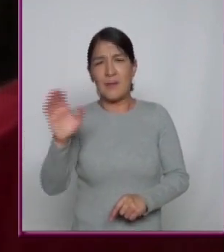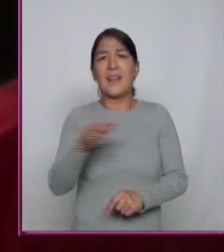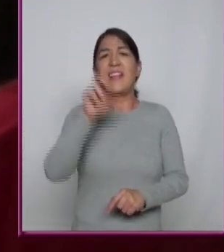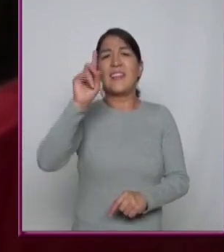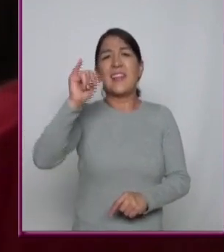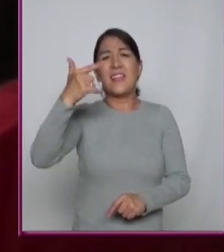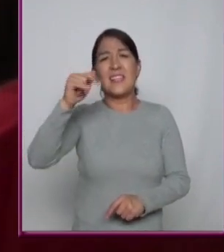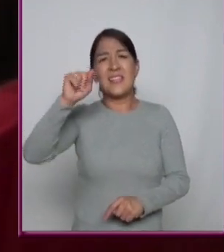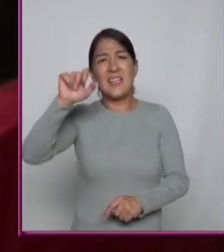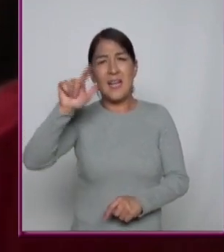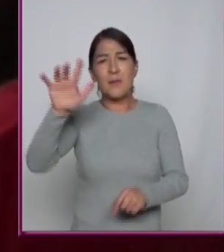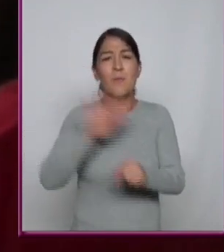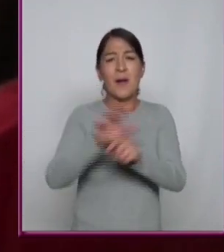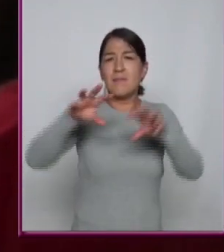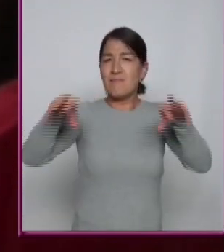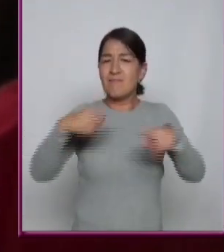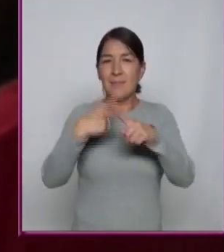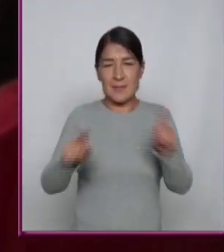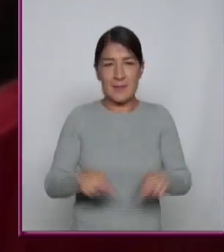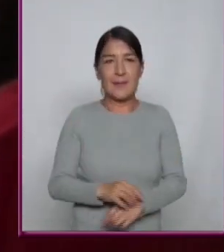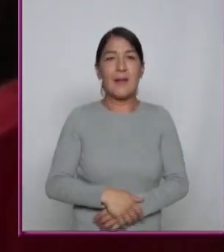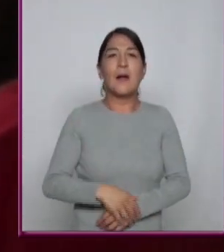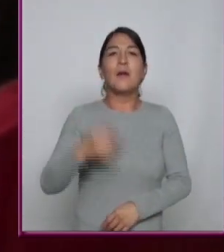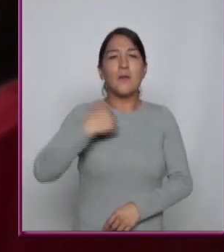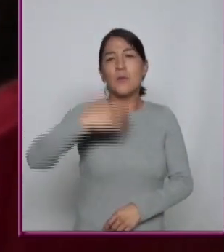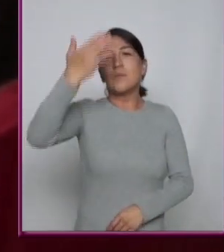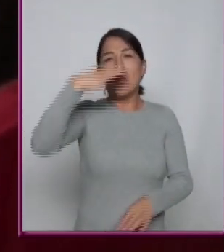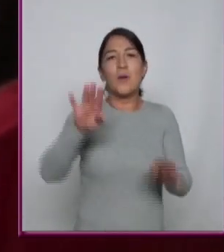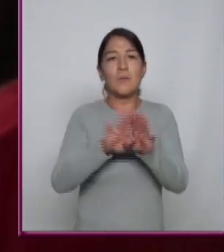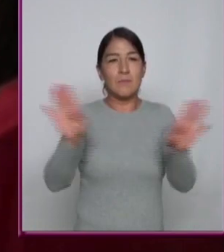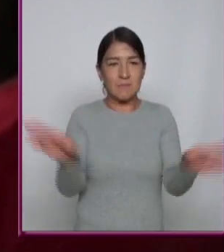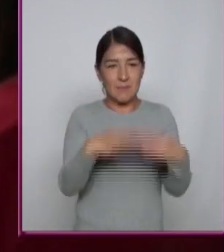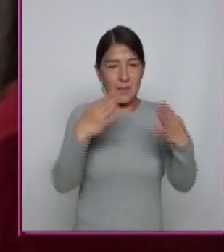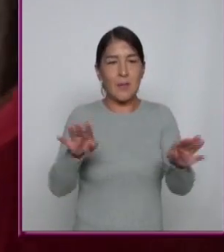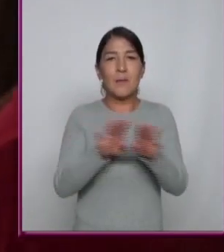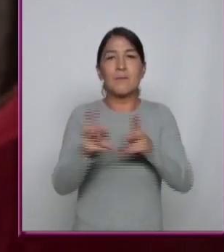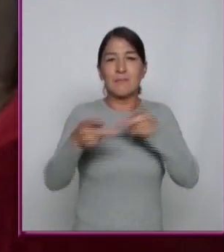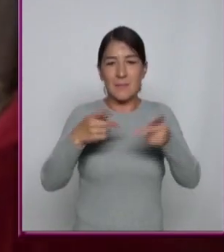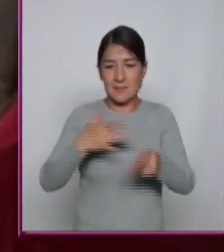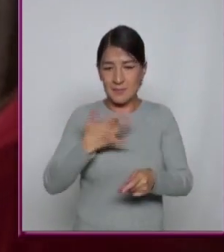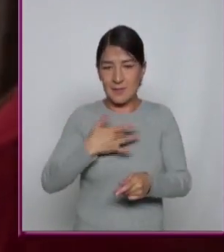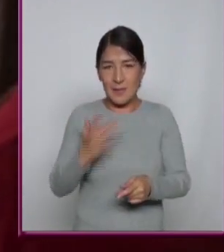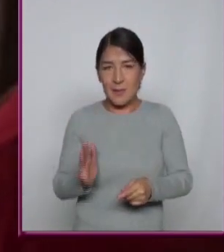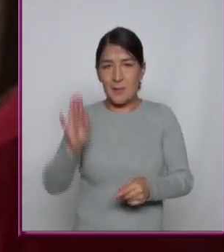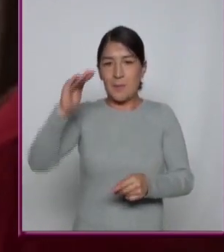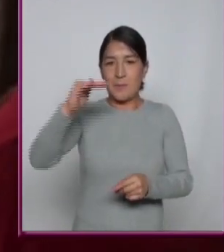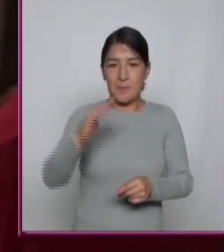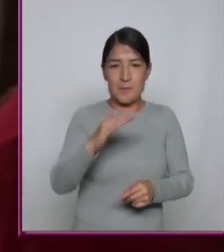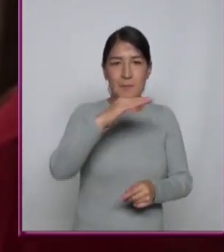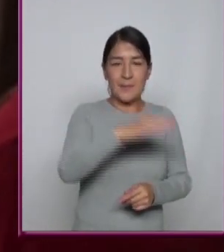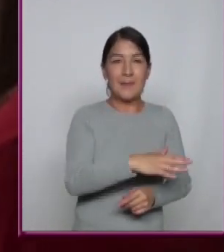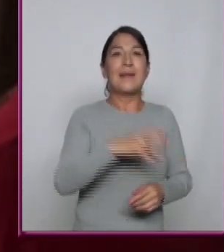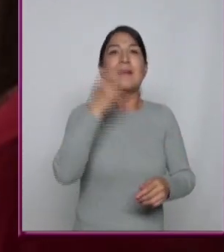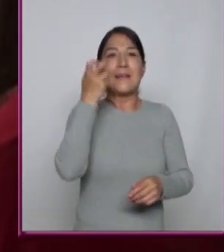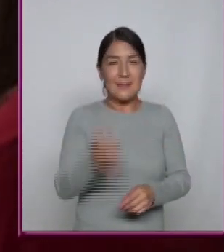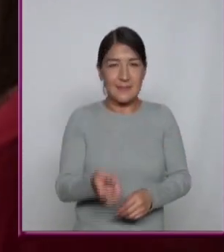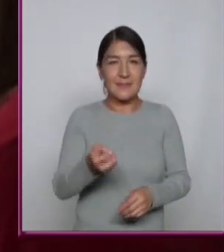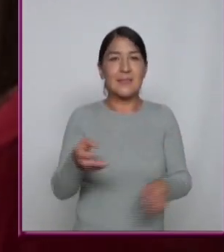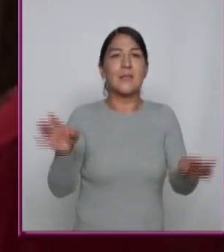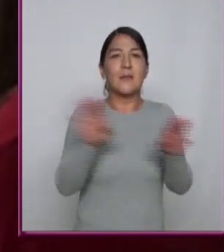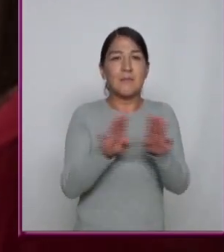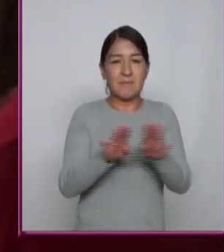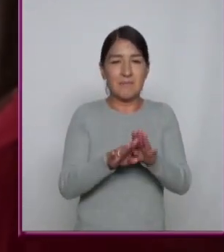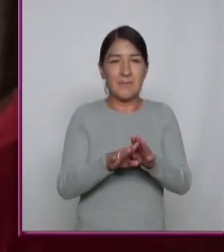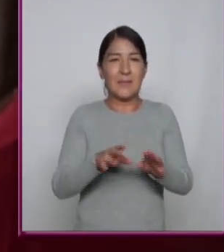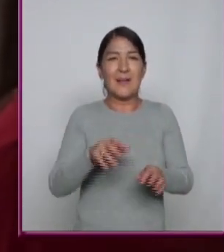sabemos Que el sonido Se prepaga en forma de ondas Por el aire Y entonces En